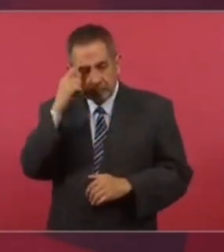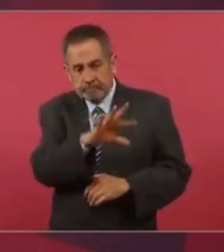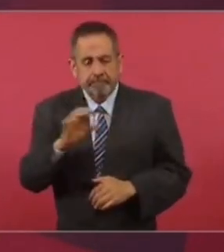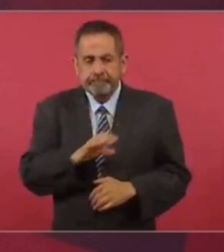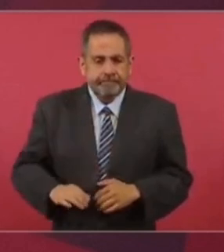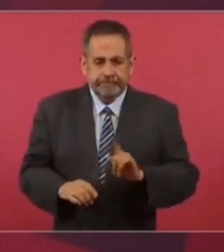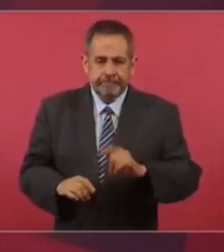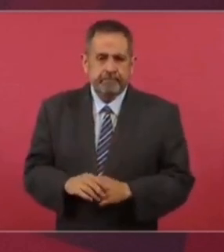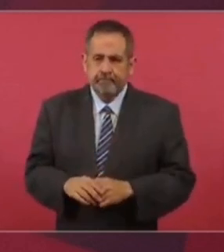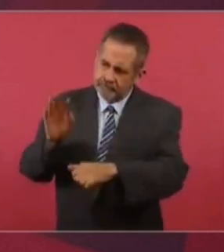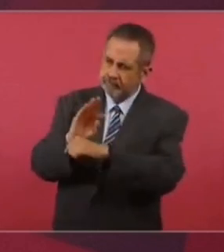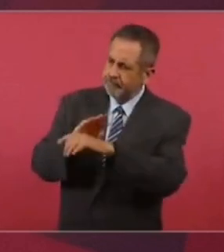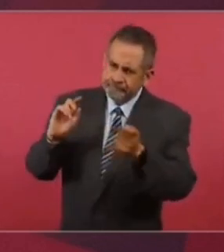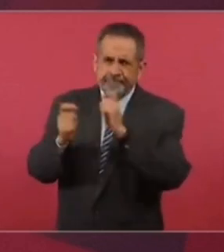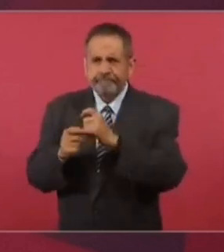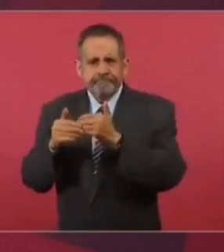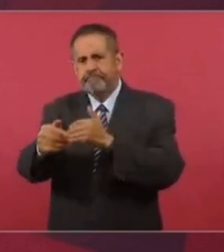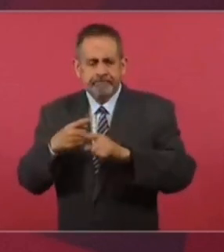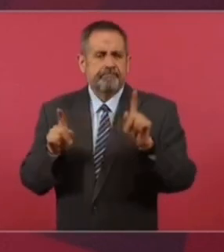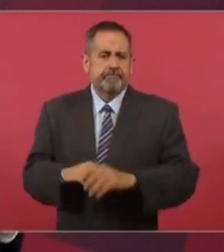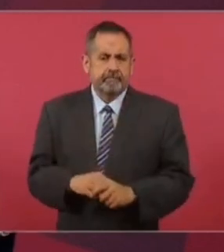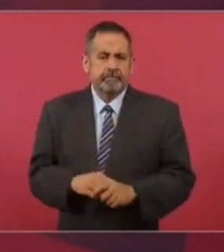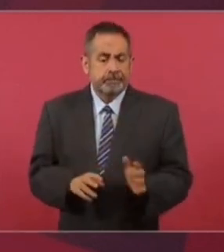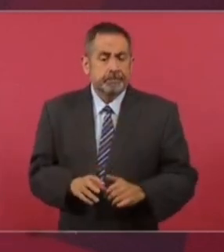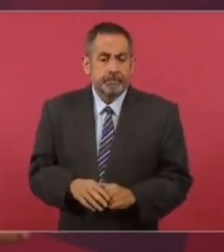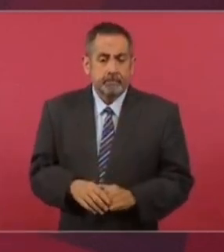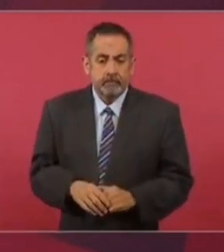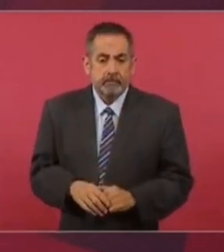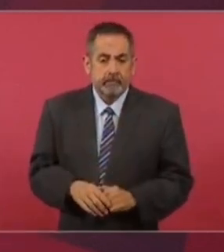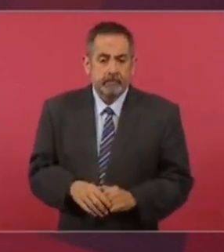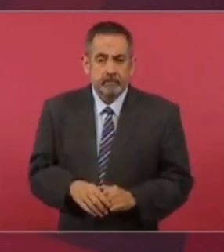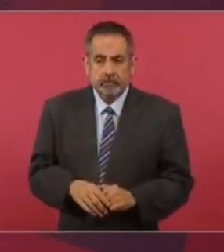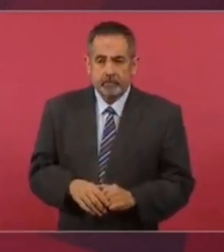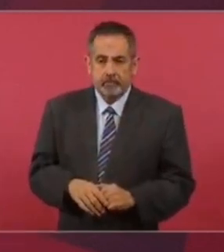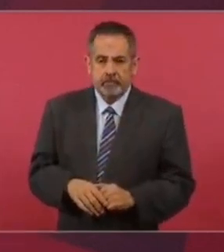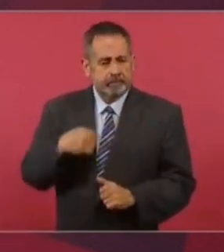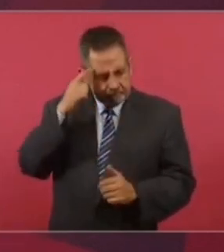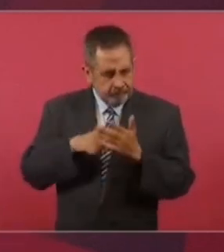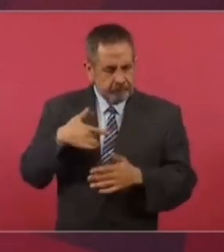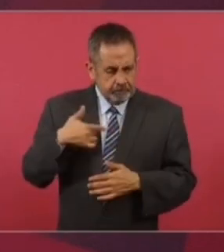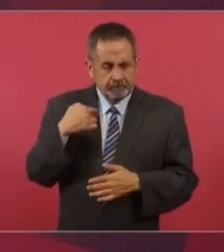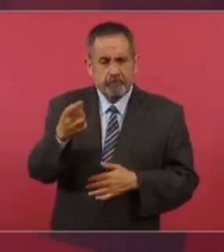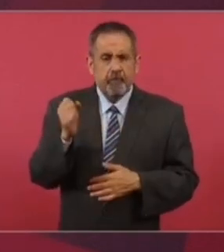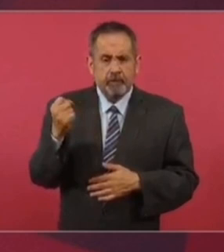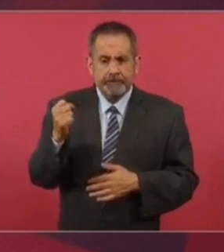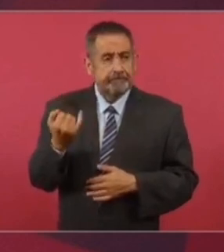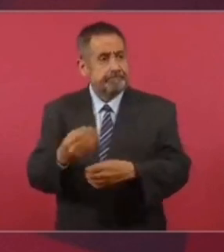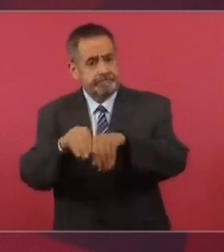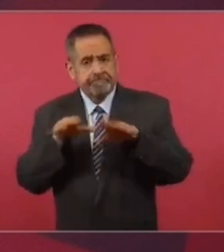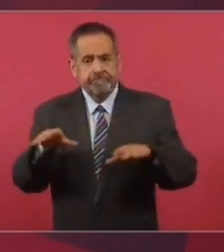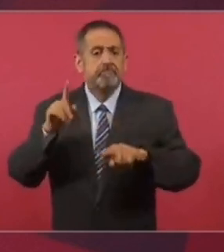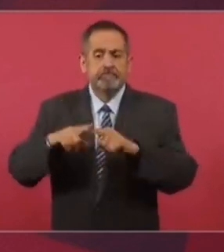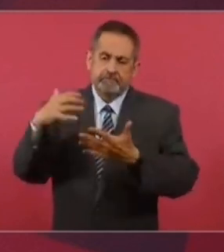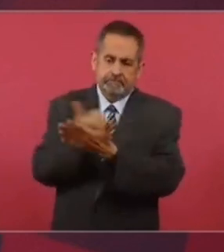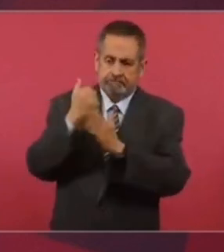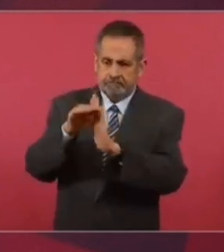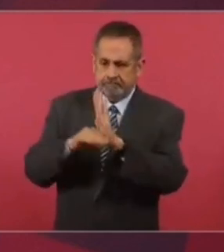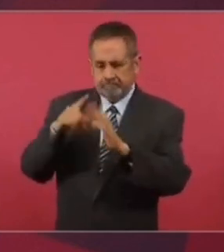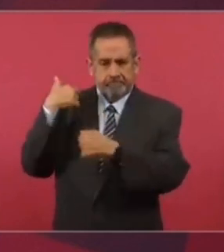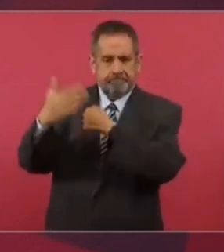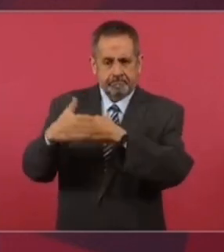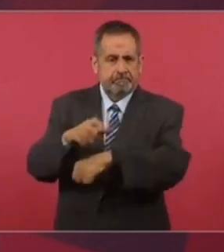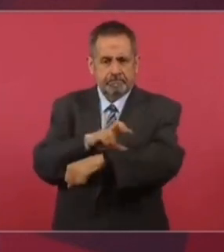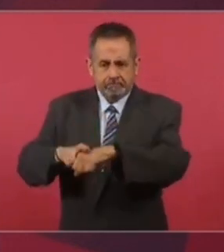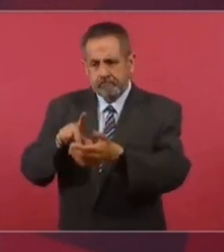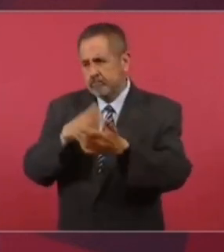adelante, la defensa de la transformación. La verdad que yo en septiembre, que venga a conocer quién gana la encuesta para ser